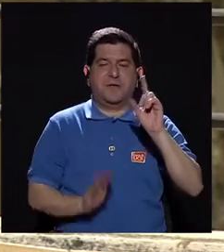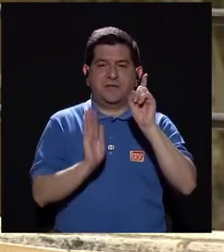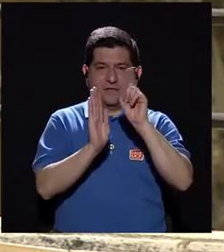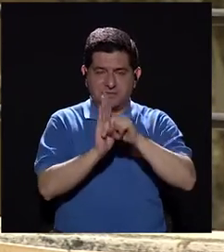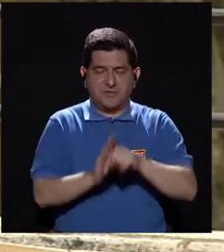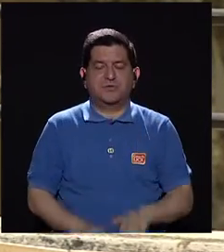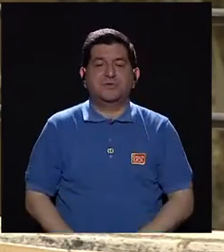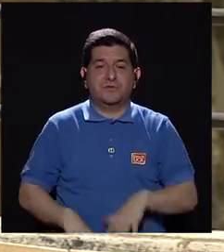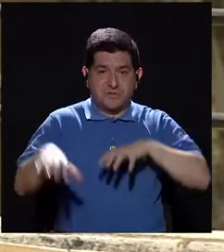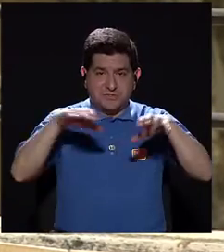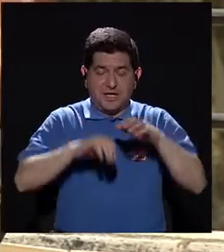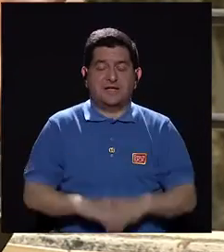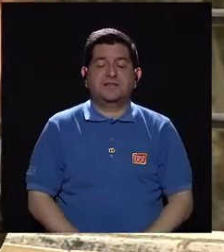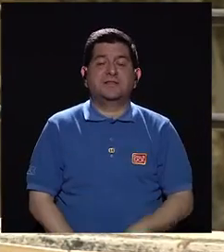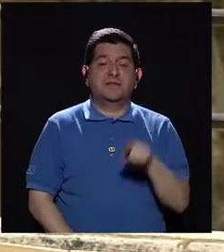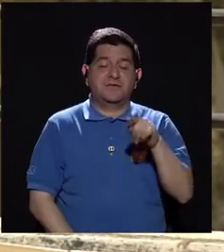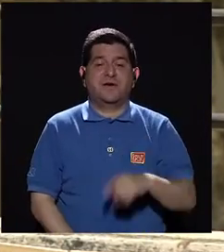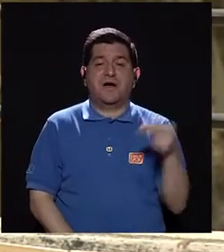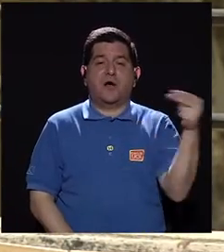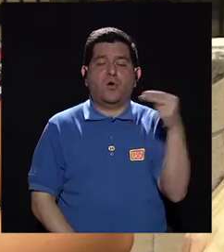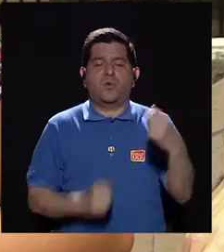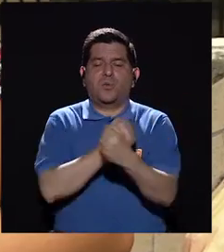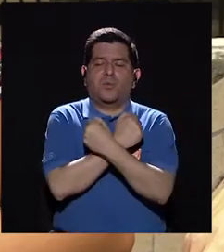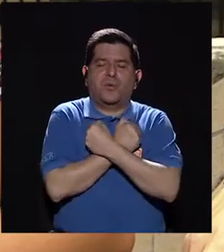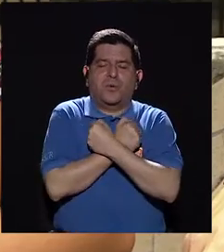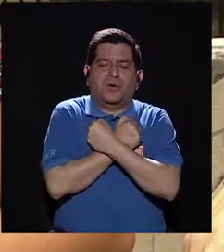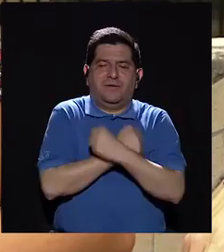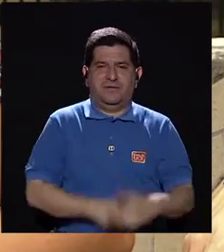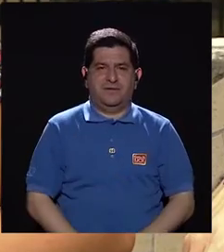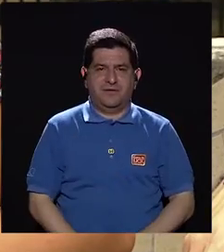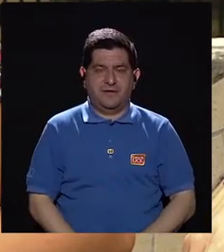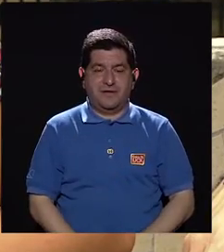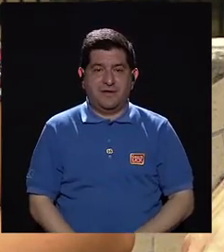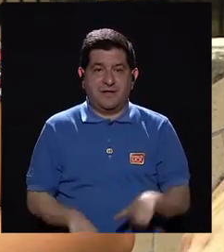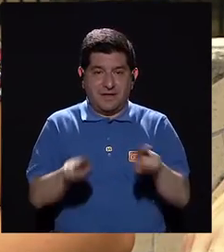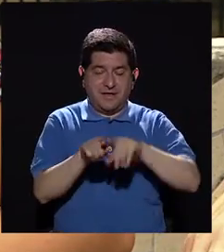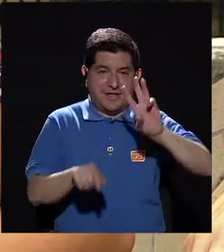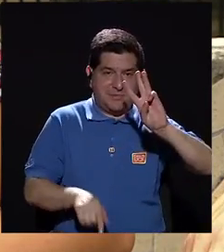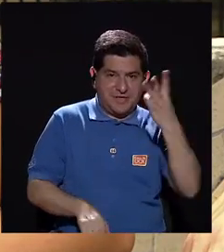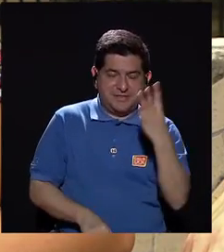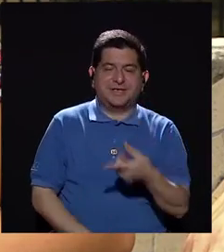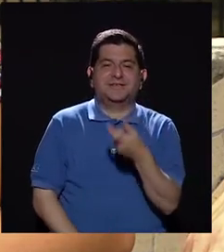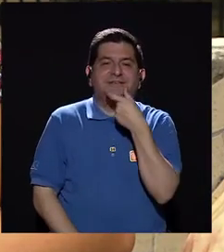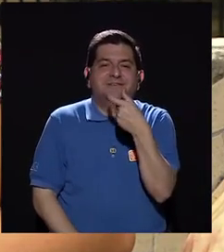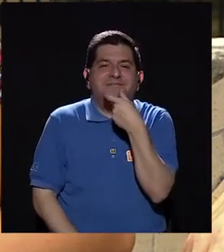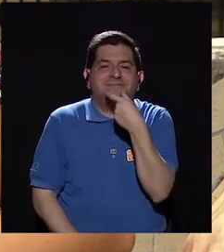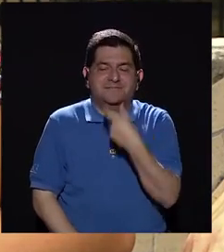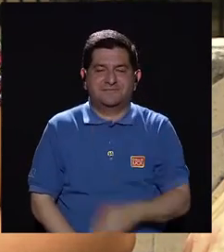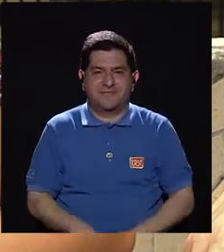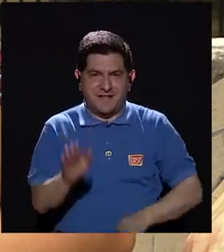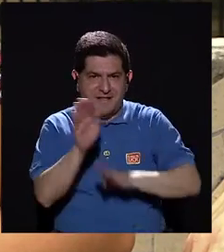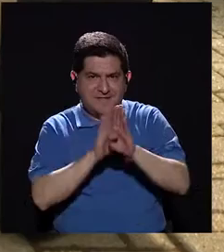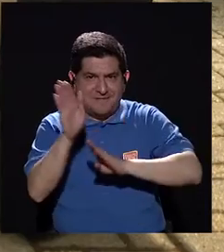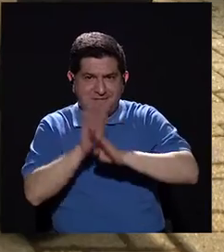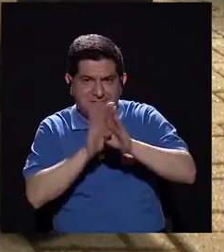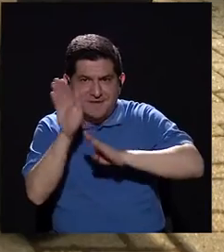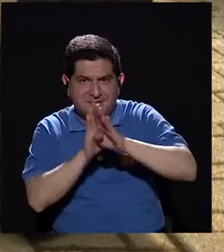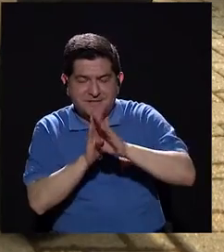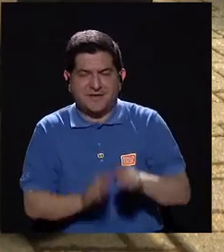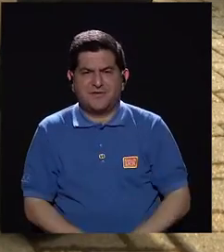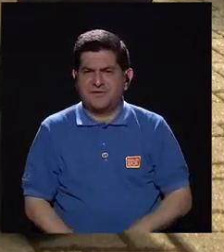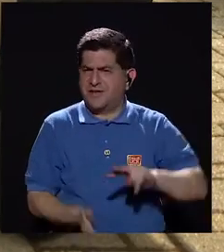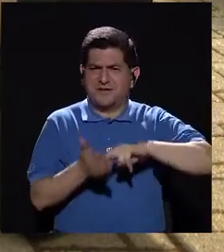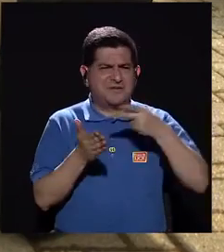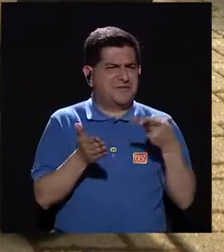20 segundos activa la oxitocina, que es hormona del amor. Y por último, el sexto ingrediente, la risa, el poder desarrollar la risa.